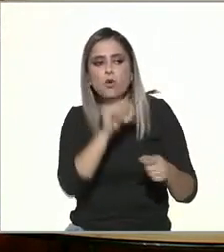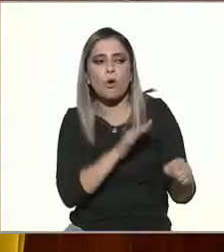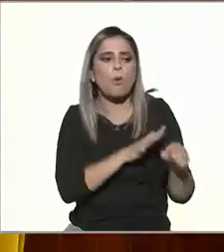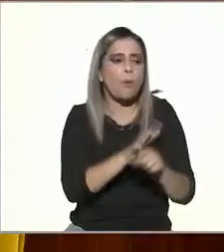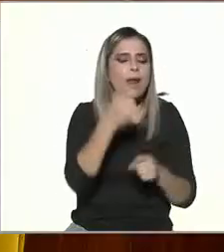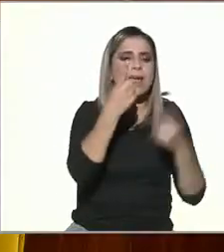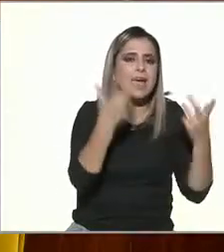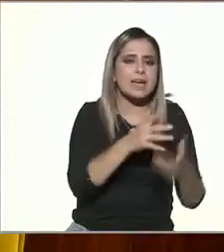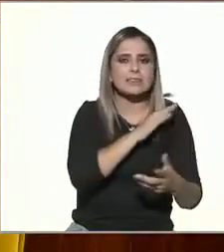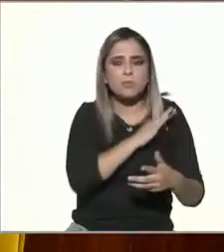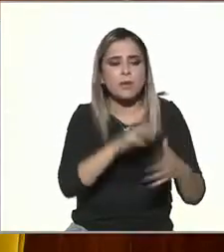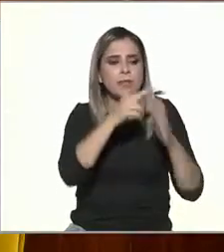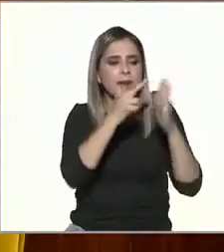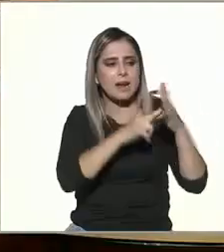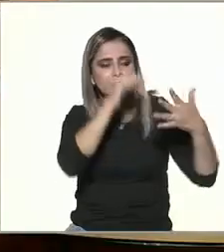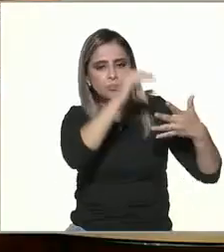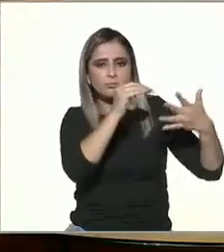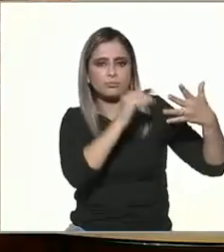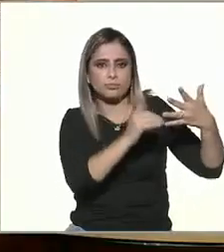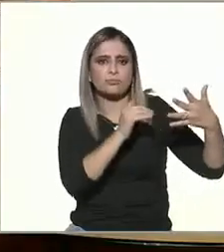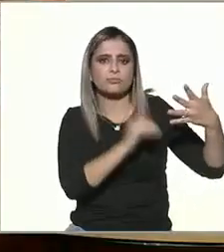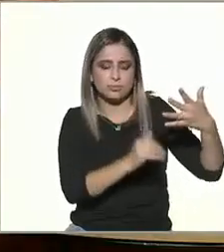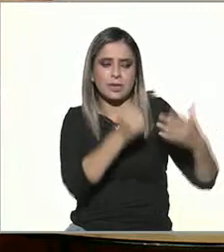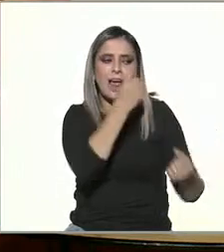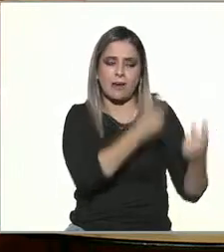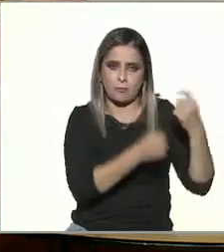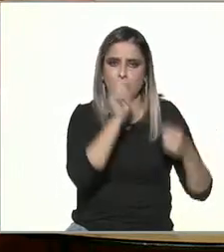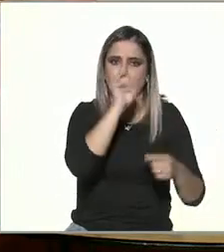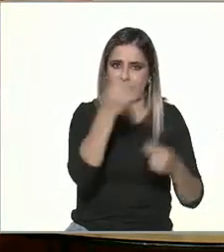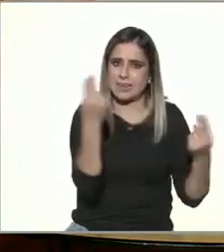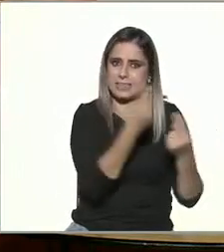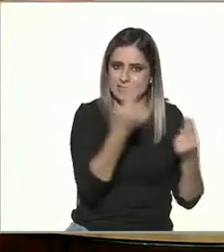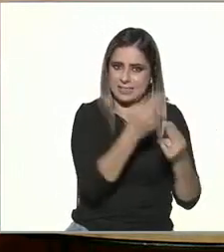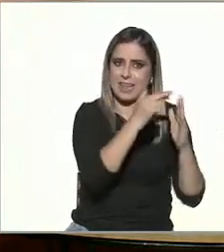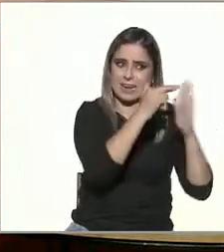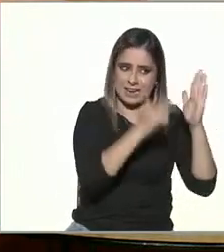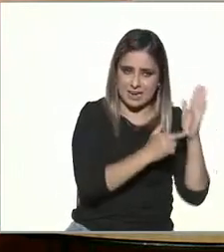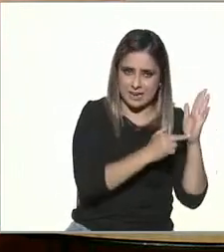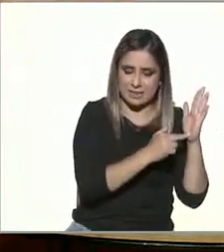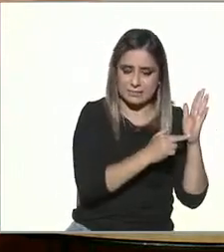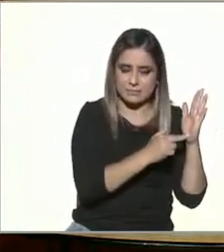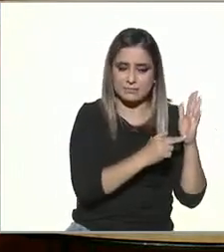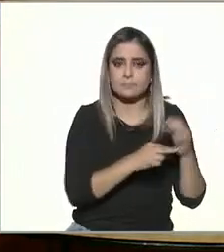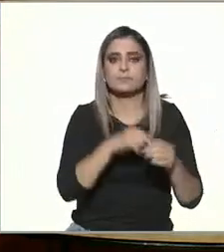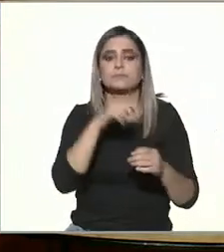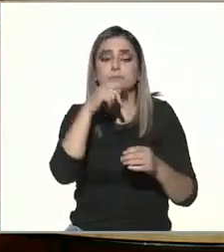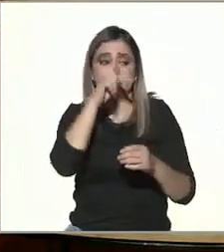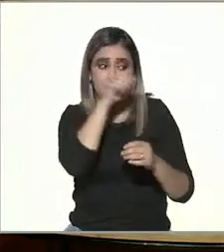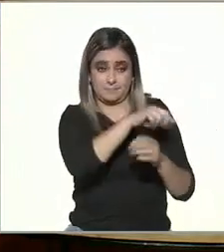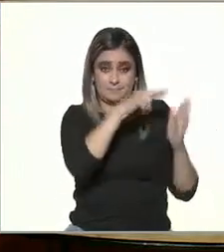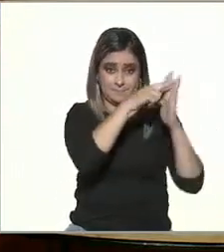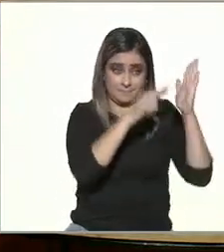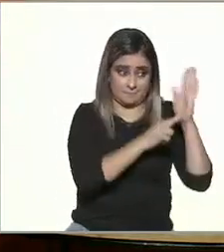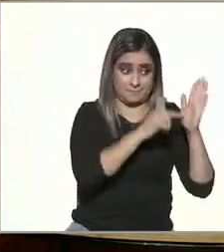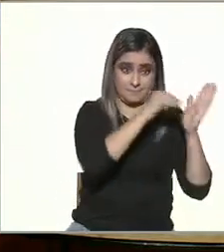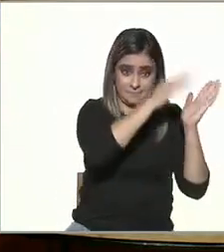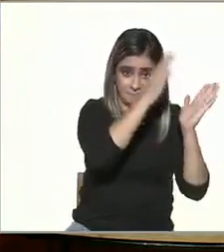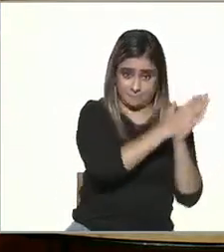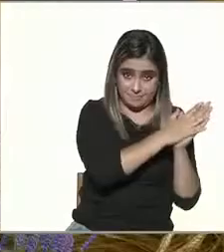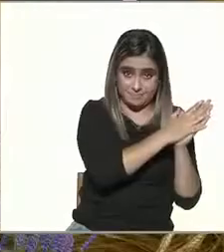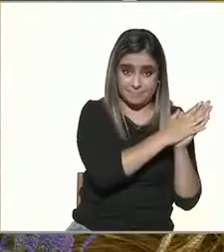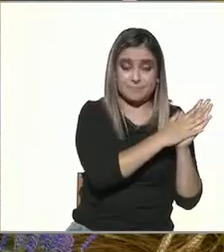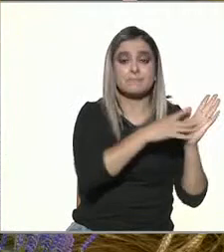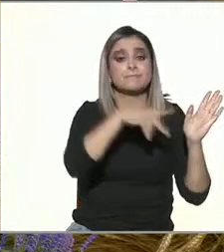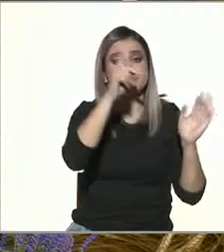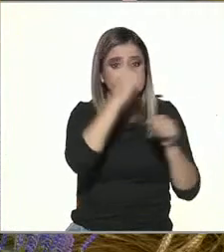en algunos temas es necesario pero en otros antes de llegar a esta legislación necesitamos